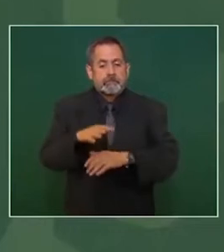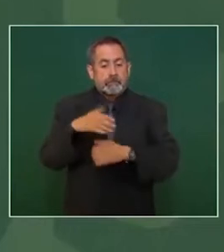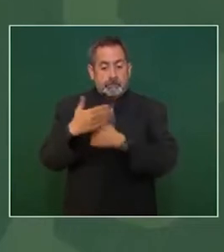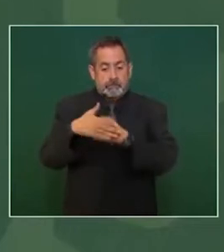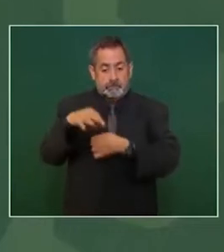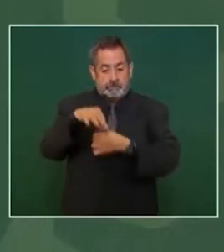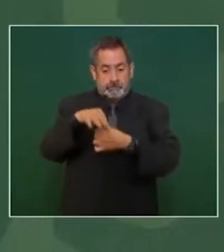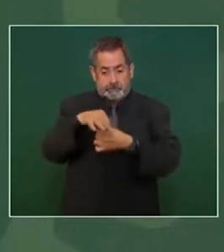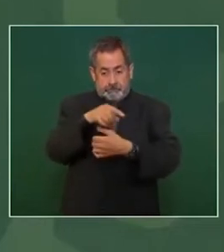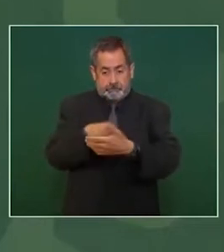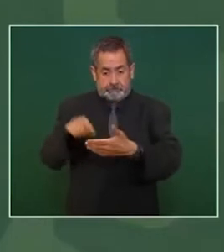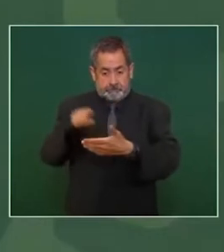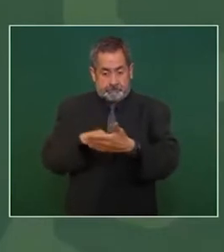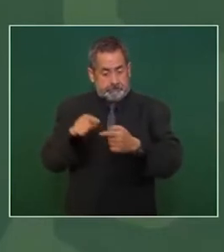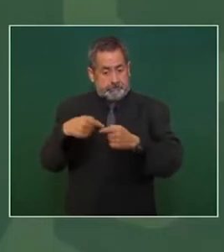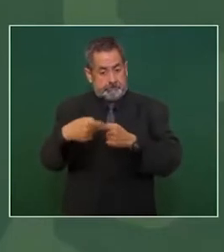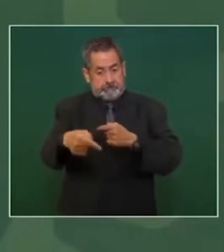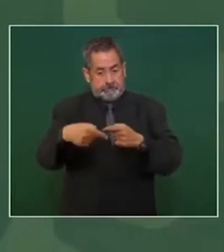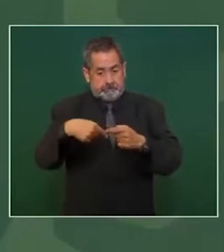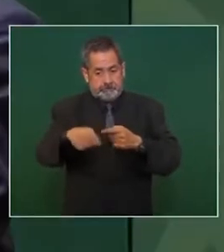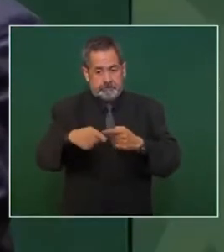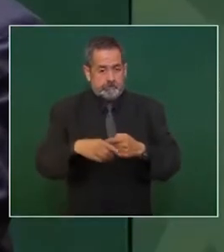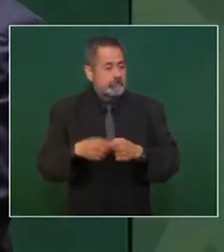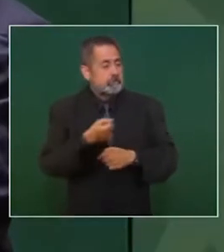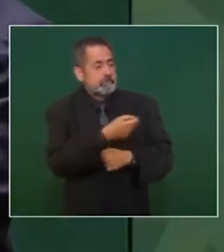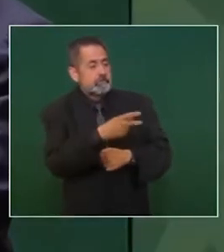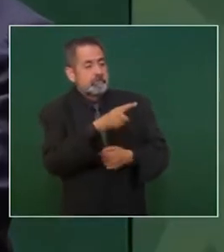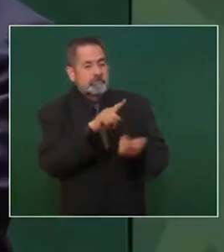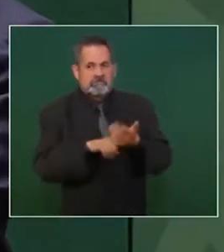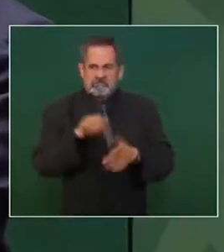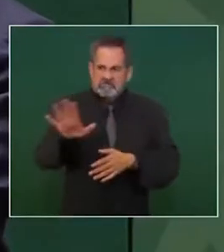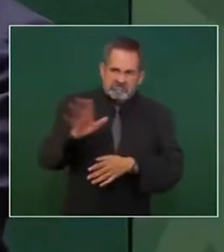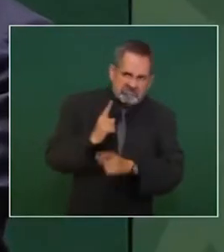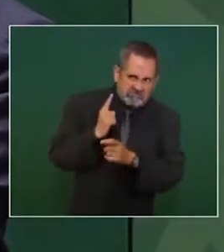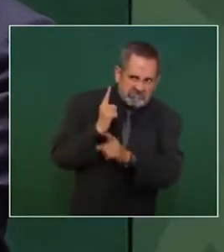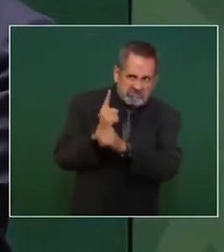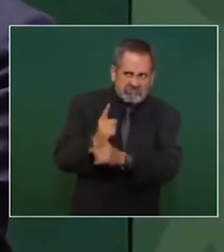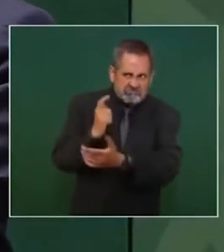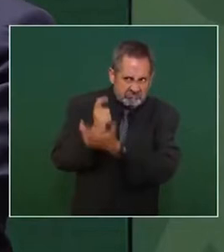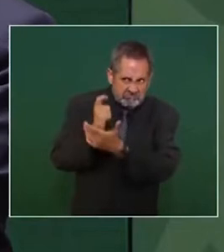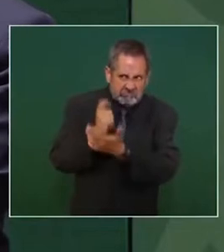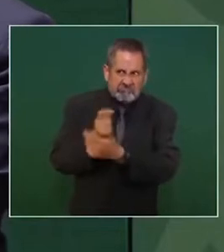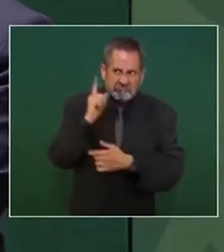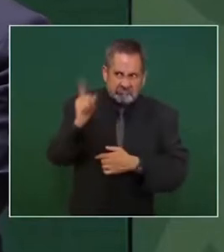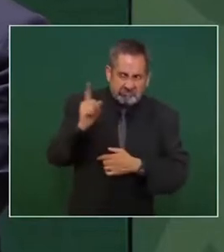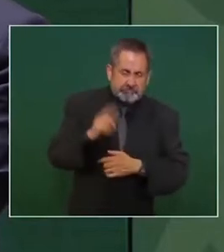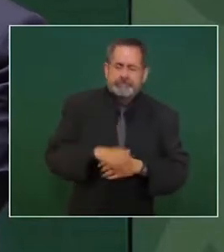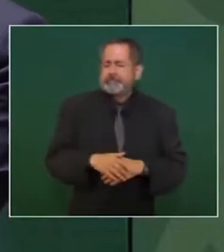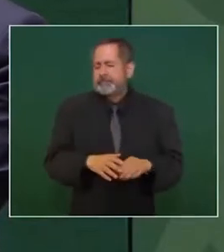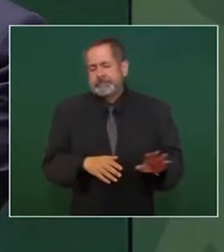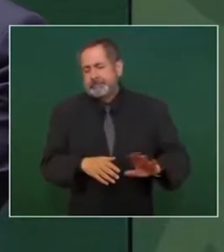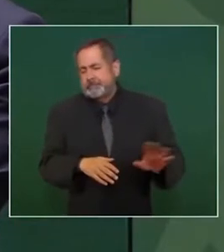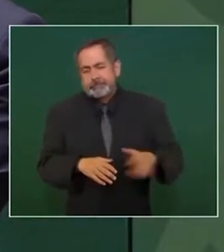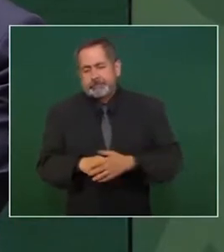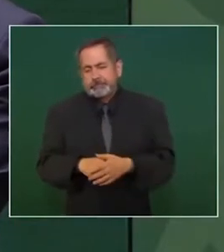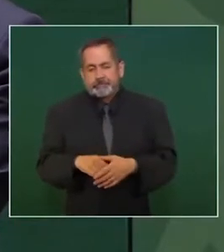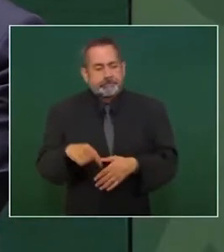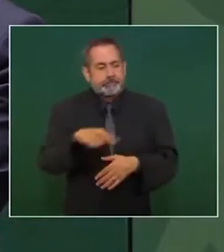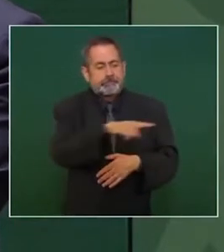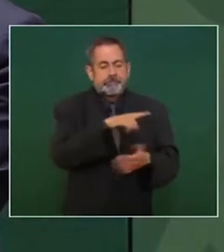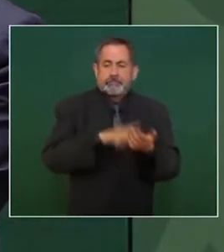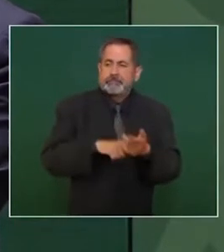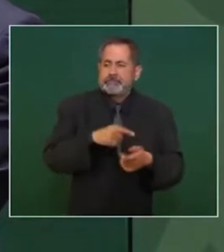elecciones que amenazan es básicamente para